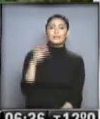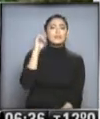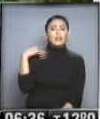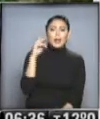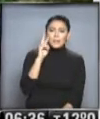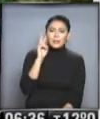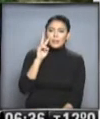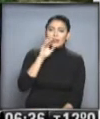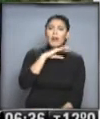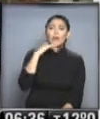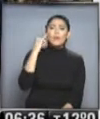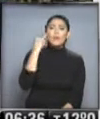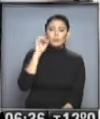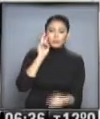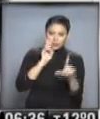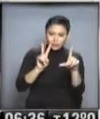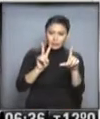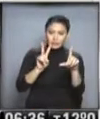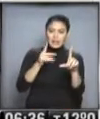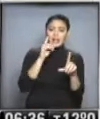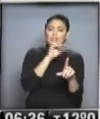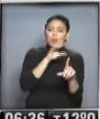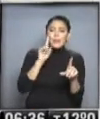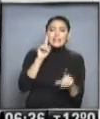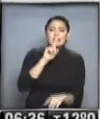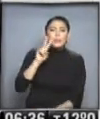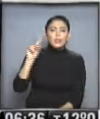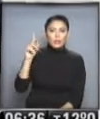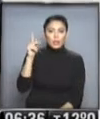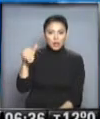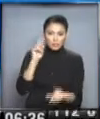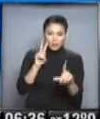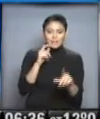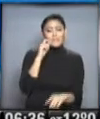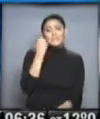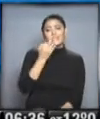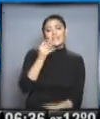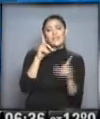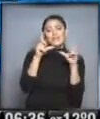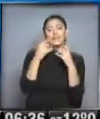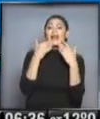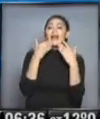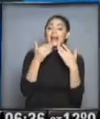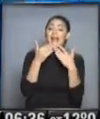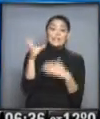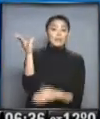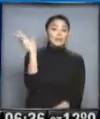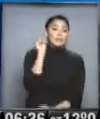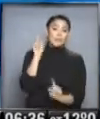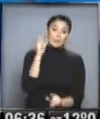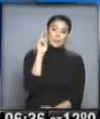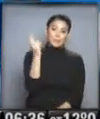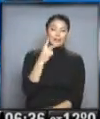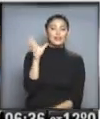la quiaca, la quiaca Ushuaia, 5.121 kilómetros. Muy linda foto, muchas gracias, entonces, por escucharnos y por vernos también